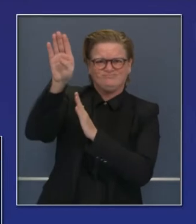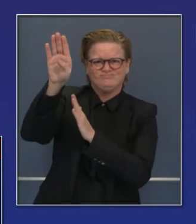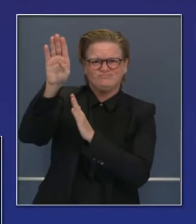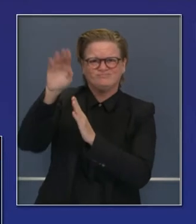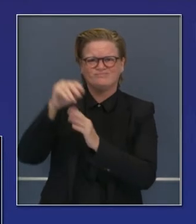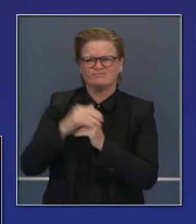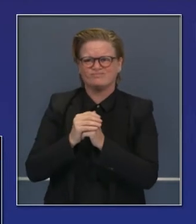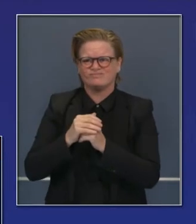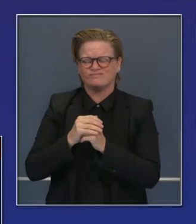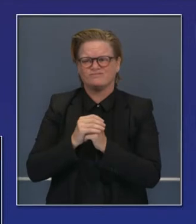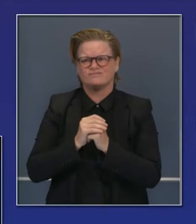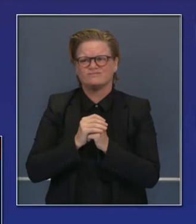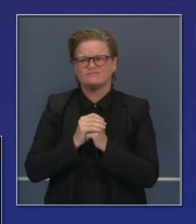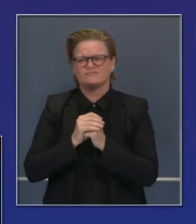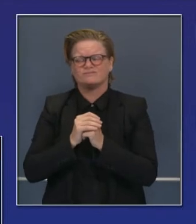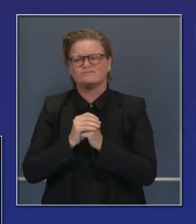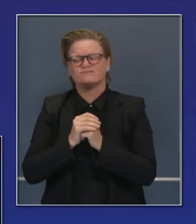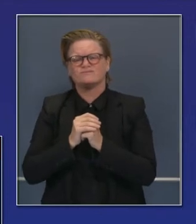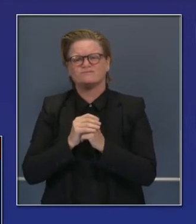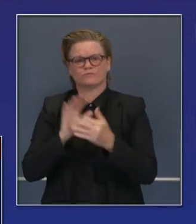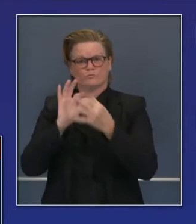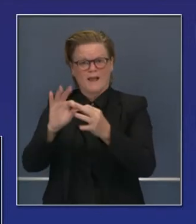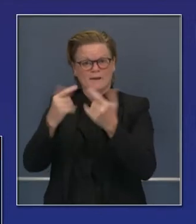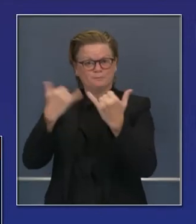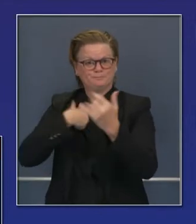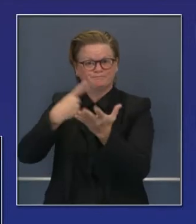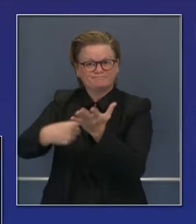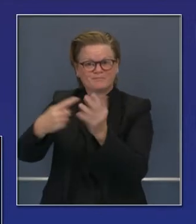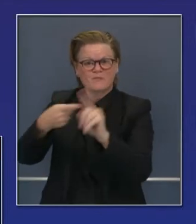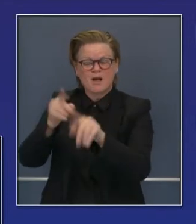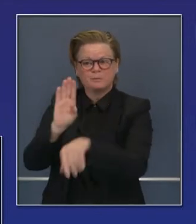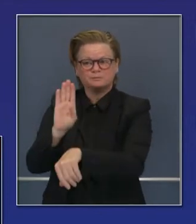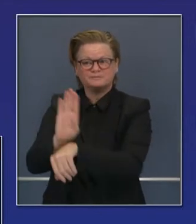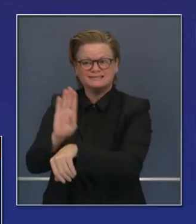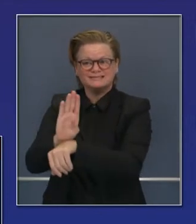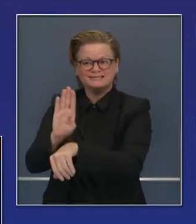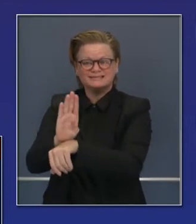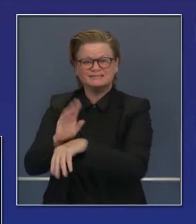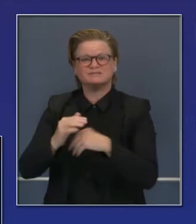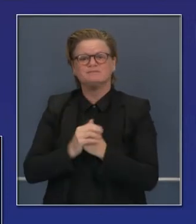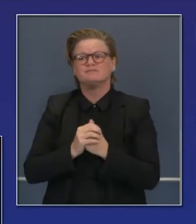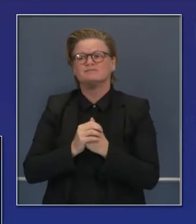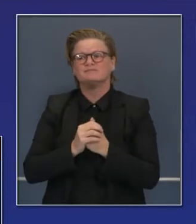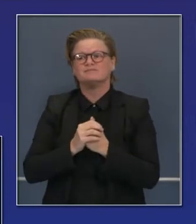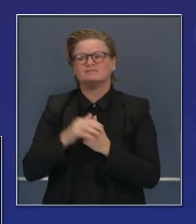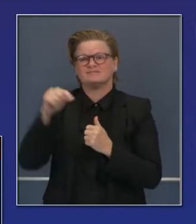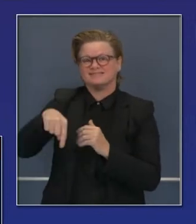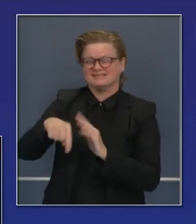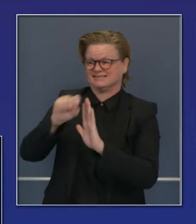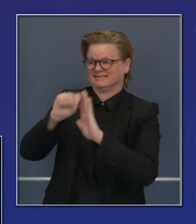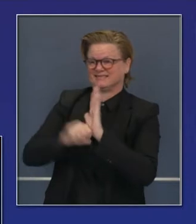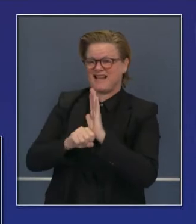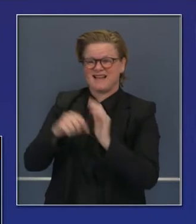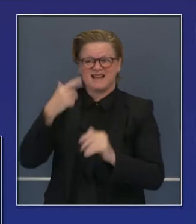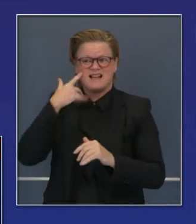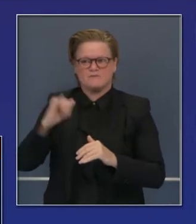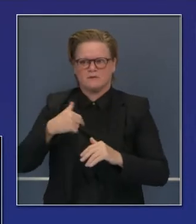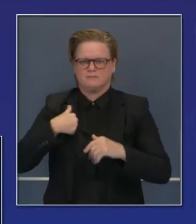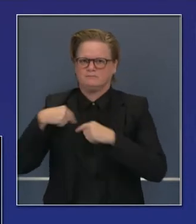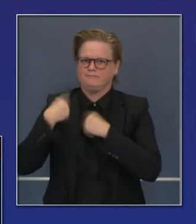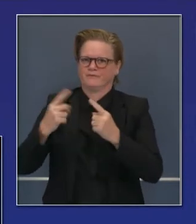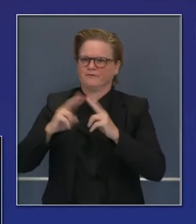repunte. En relación a negocios, les recuerdo a muchos de ustedes que el lunes este estado ha estado